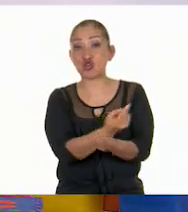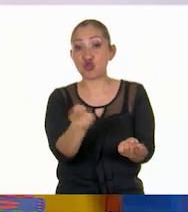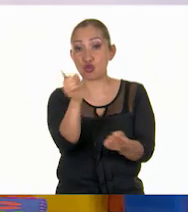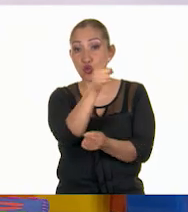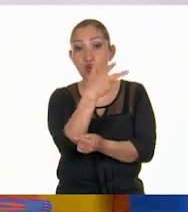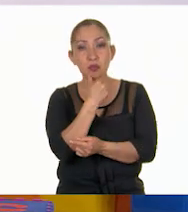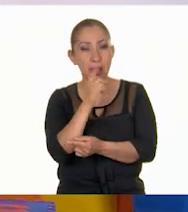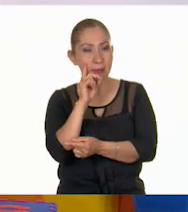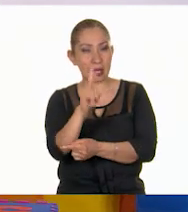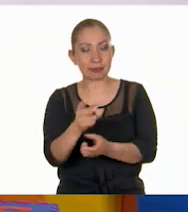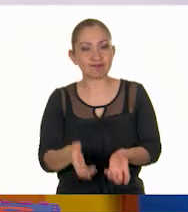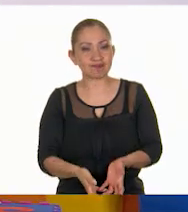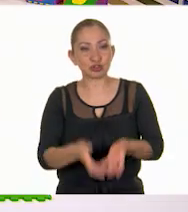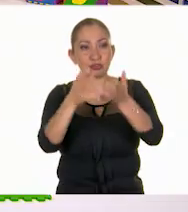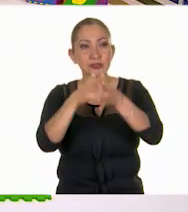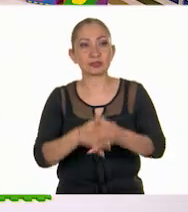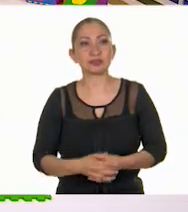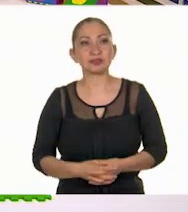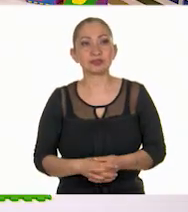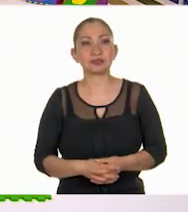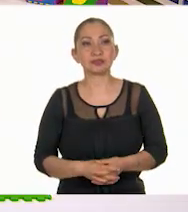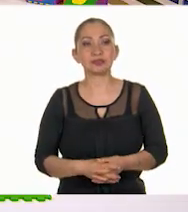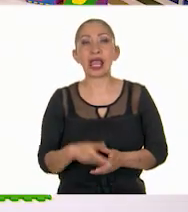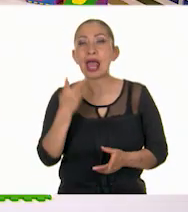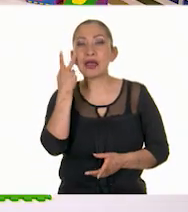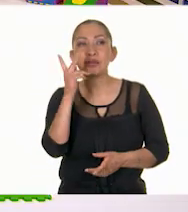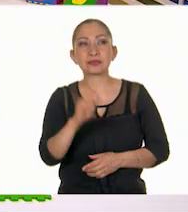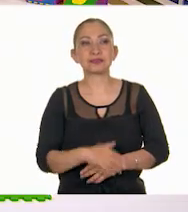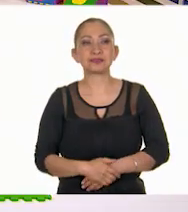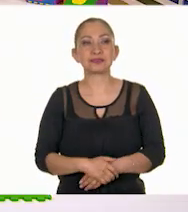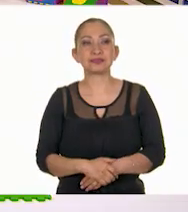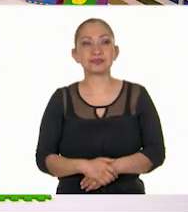niñas. Vamos a tirar el dado. A ver, el dado.